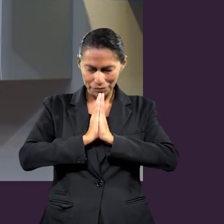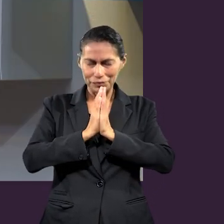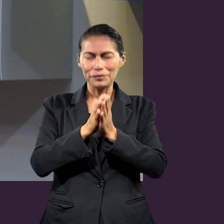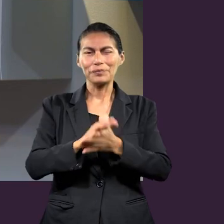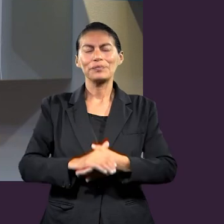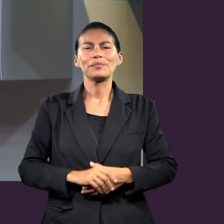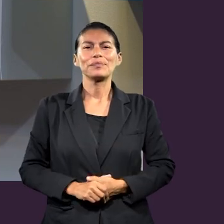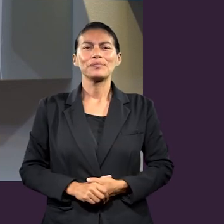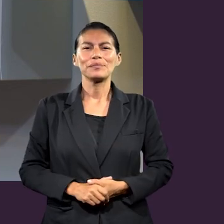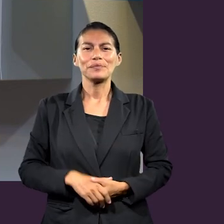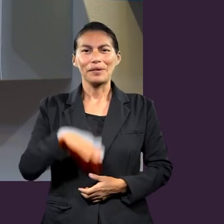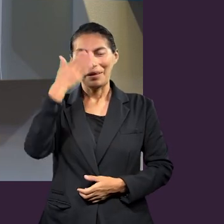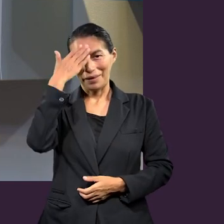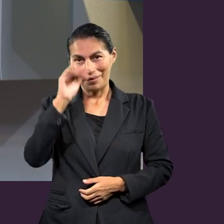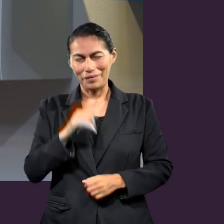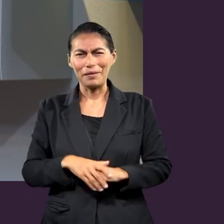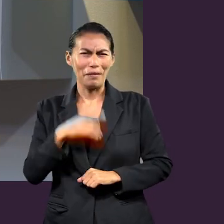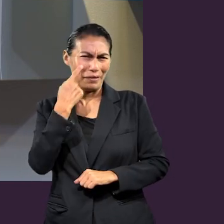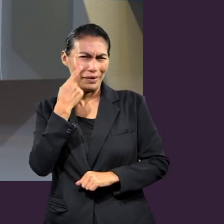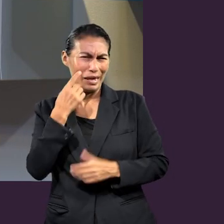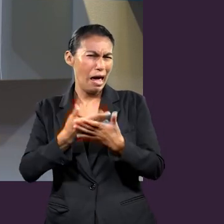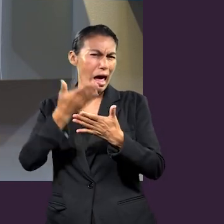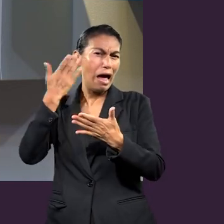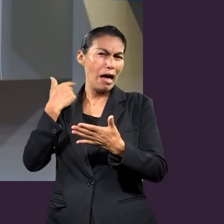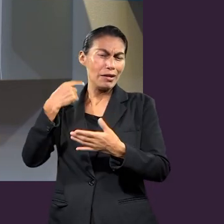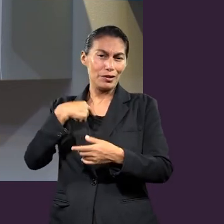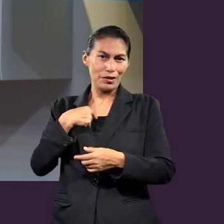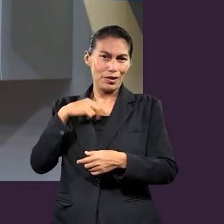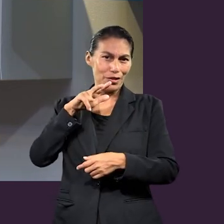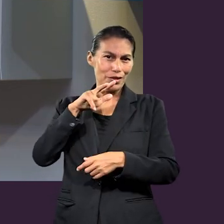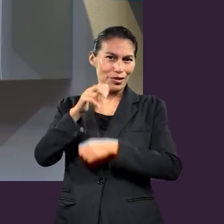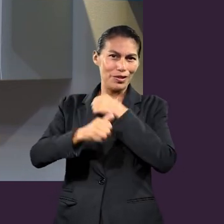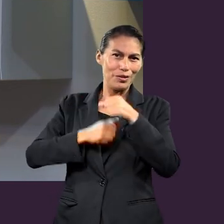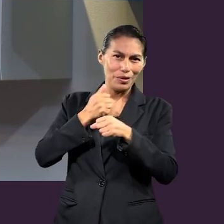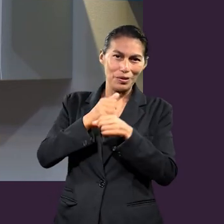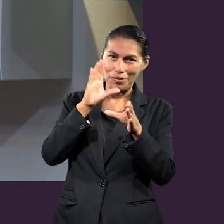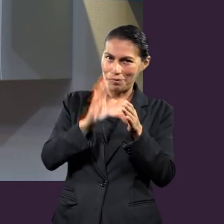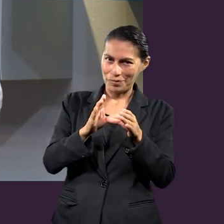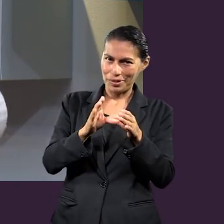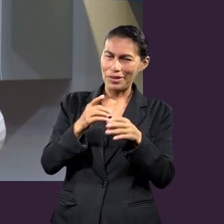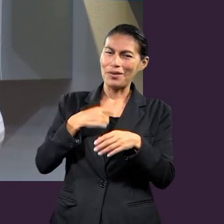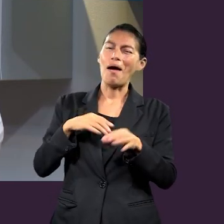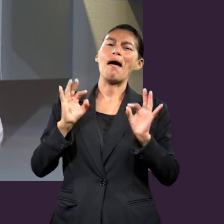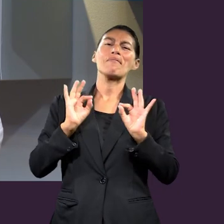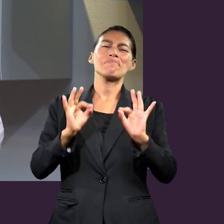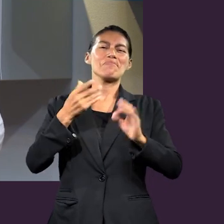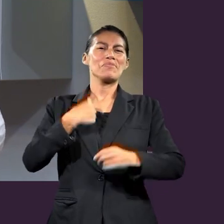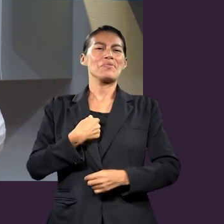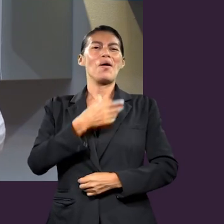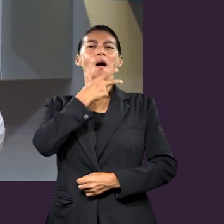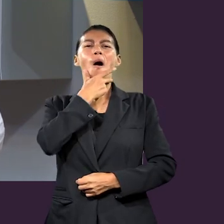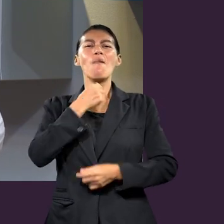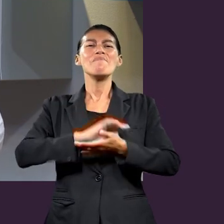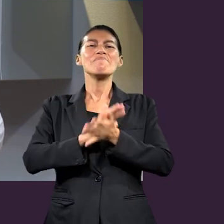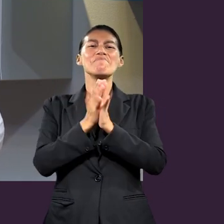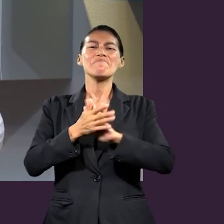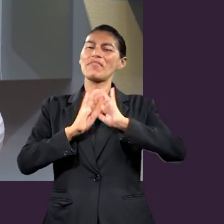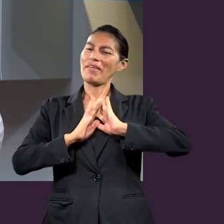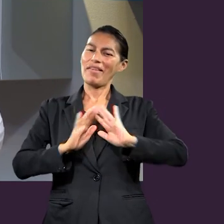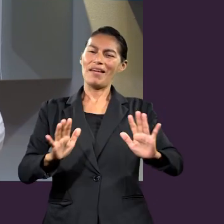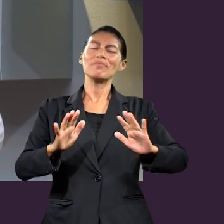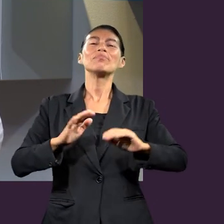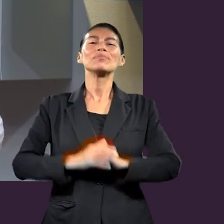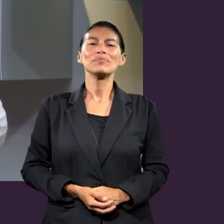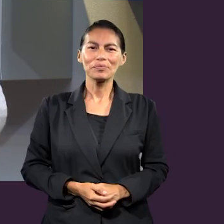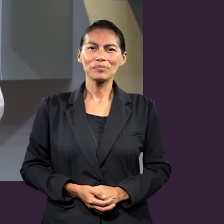cuando yo llegué a los 18 años, yo dije, pues aquí ya me hice hombre. Ya mi papá,